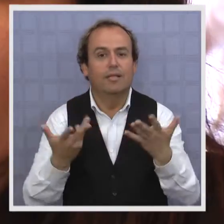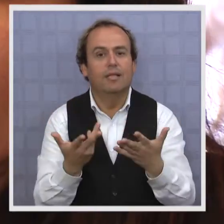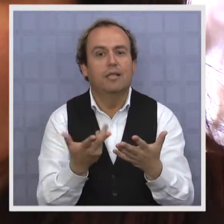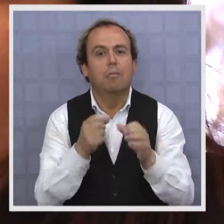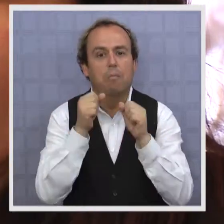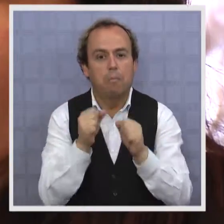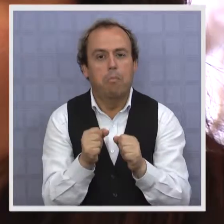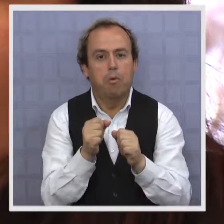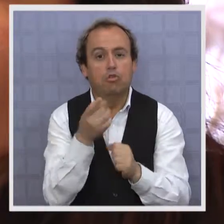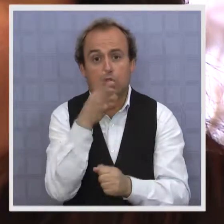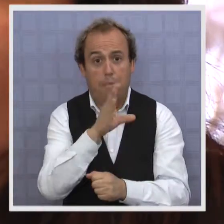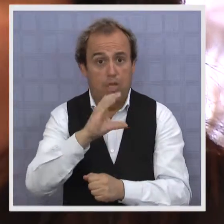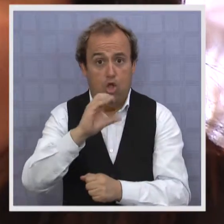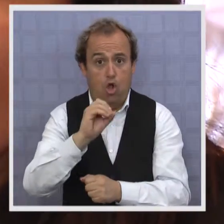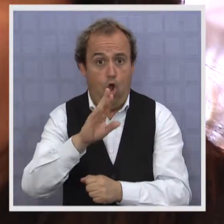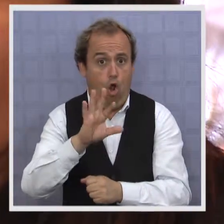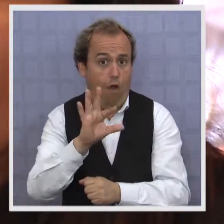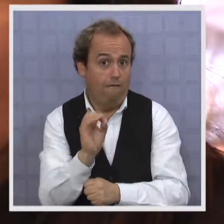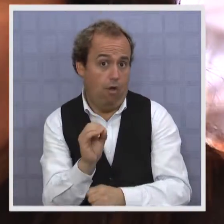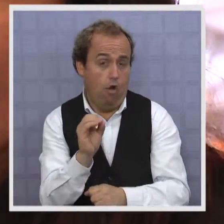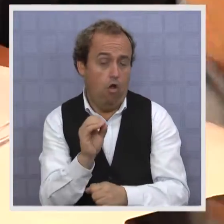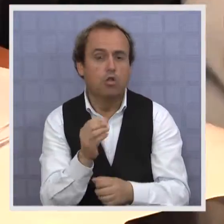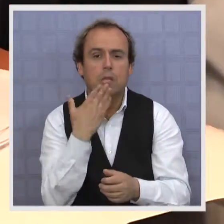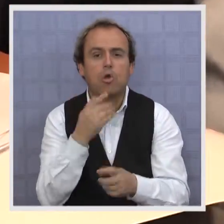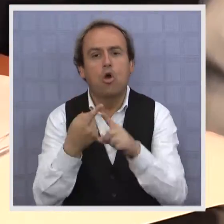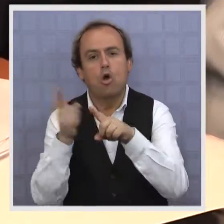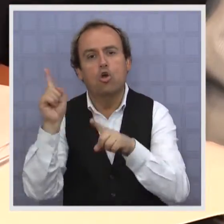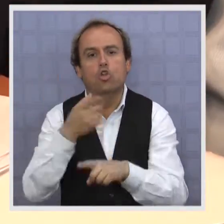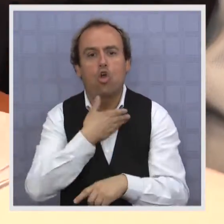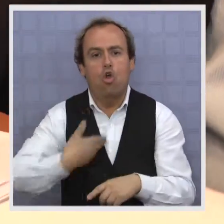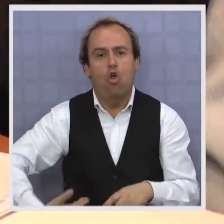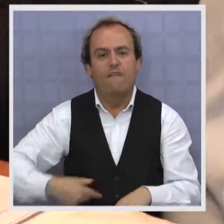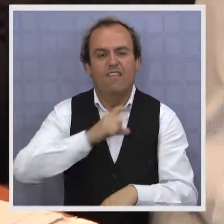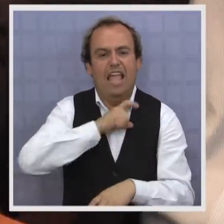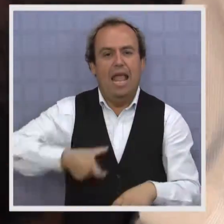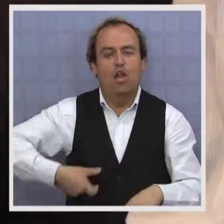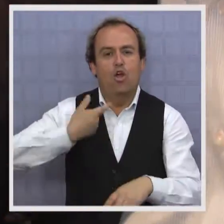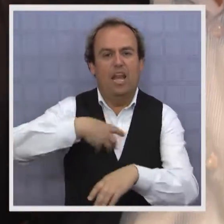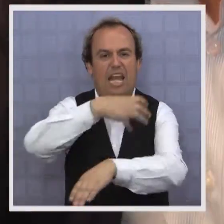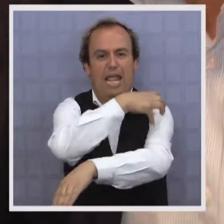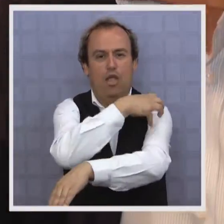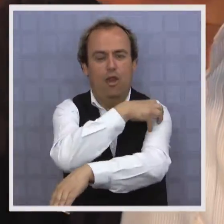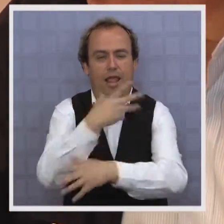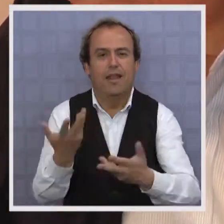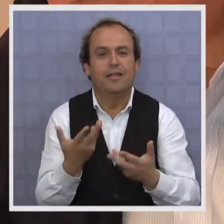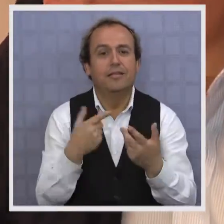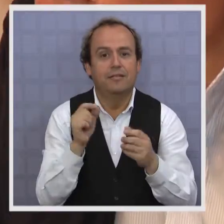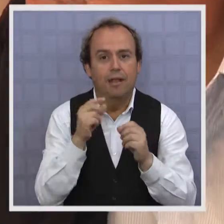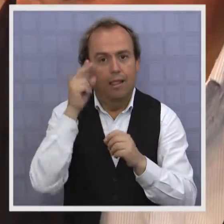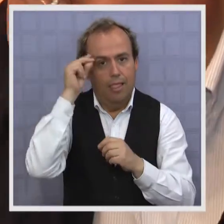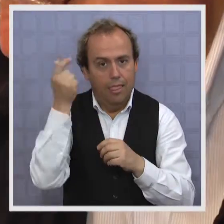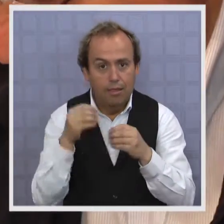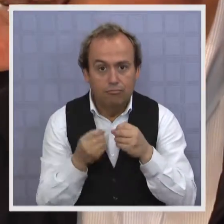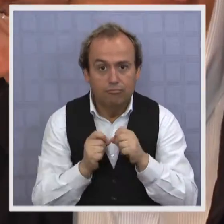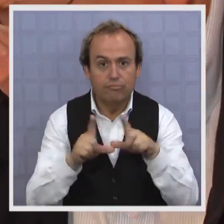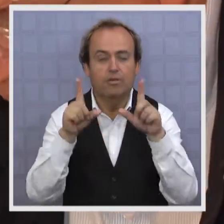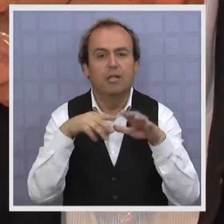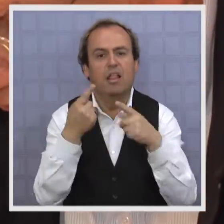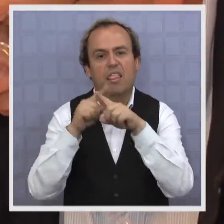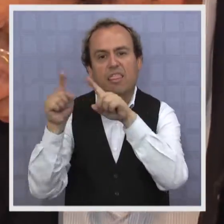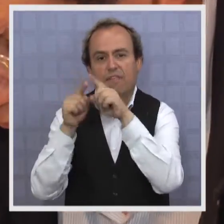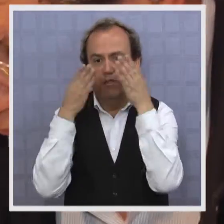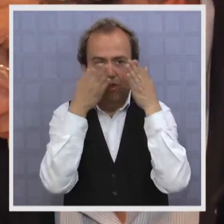pueden encontrar no solo en Corfo, sino también, por ejemplo, en el gobierno regional, y que la innovación puede ser abordada desde